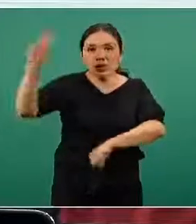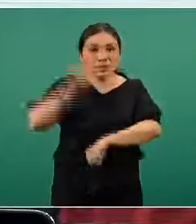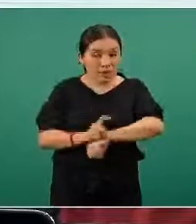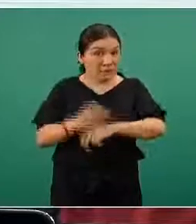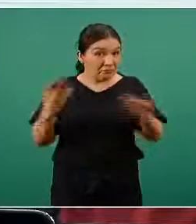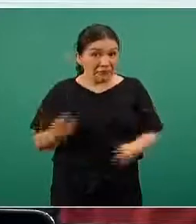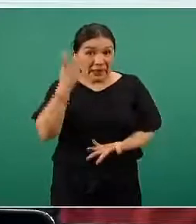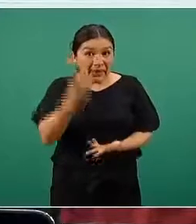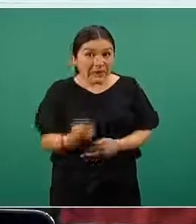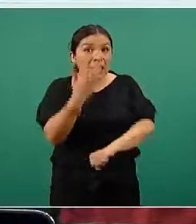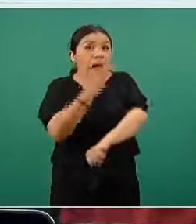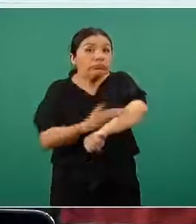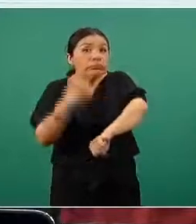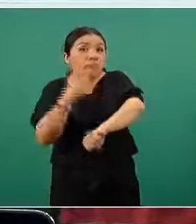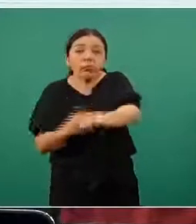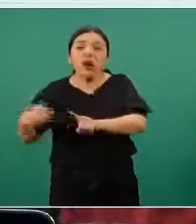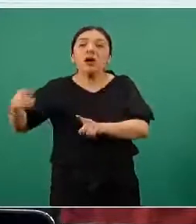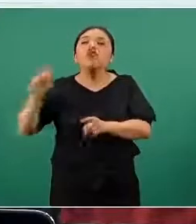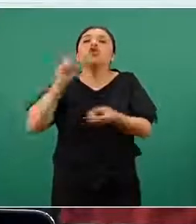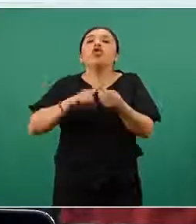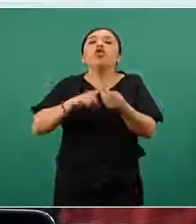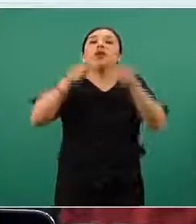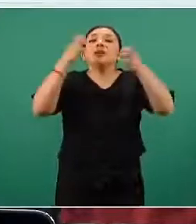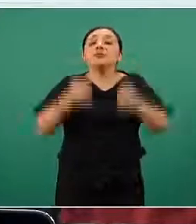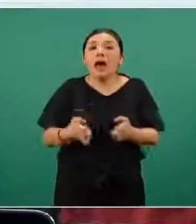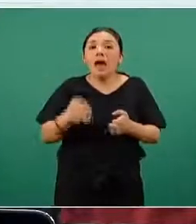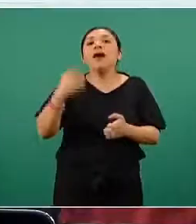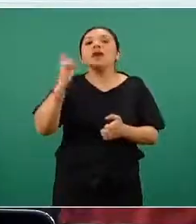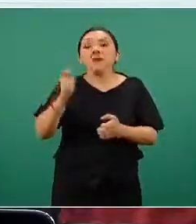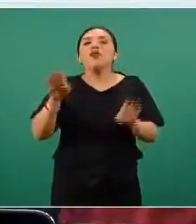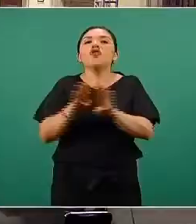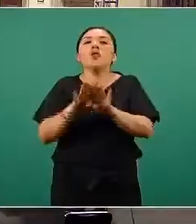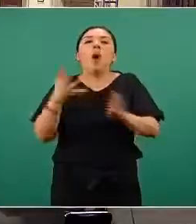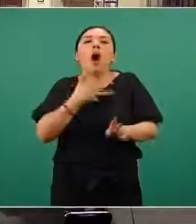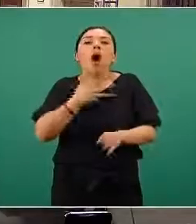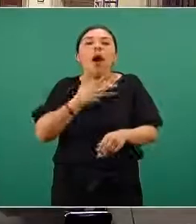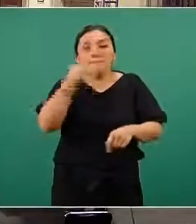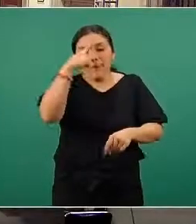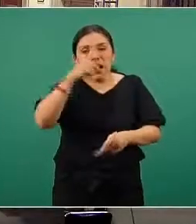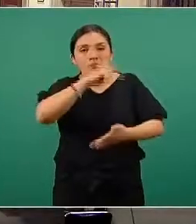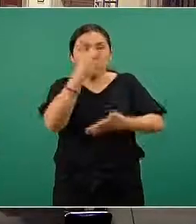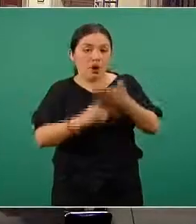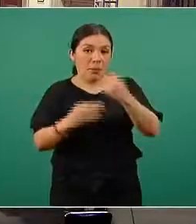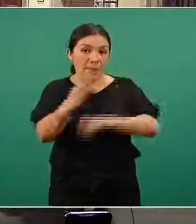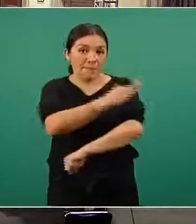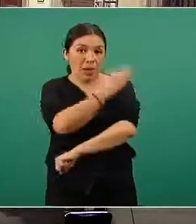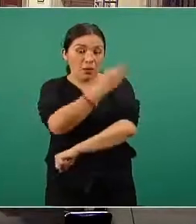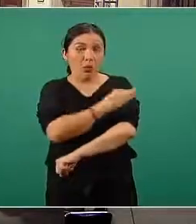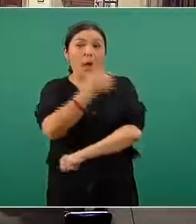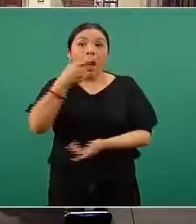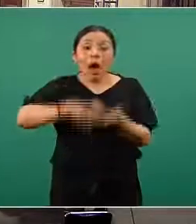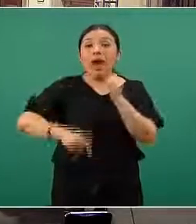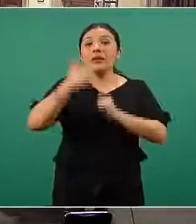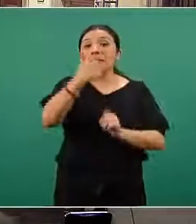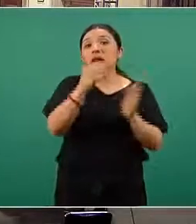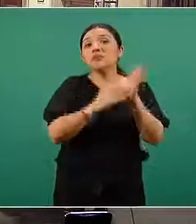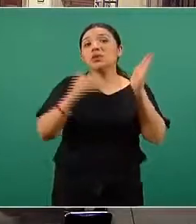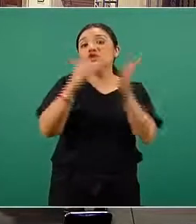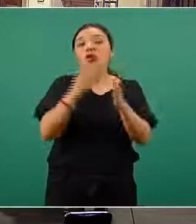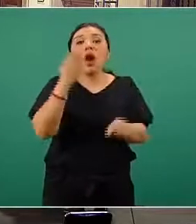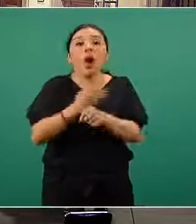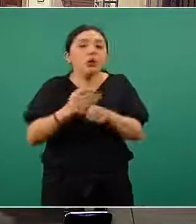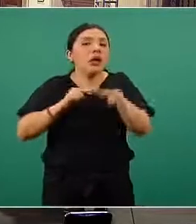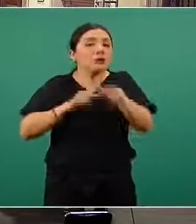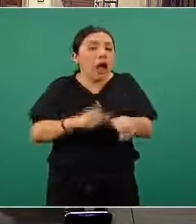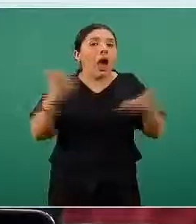Entonces, todo ese tránsito es el volumen de operación que tiene el programa de vacunación, con 6 millones de dosis que